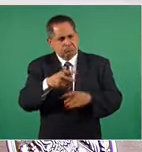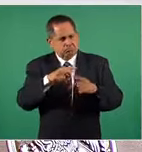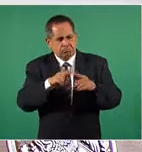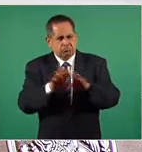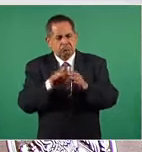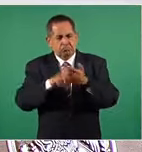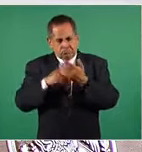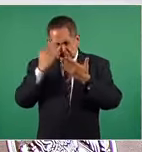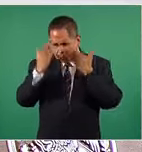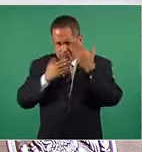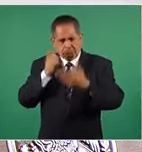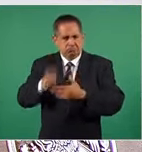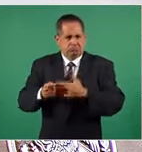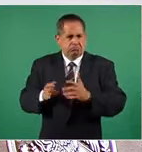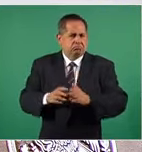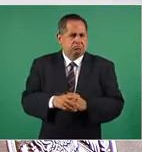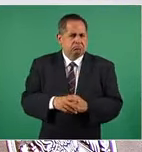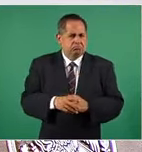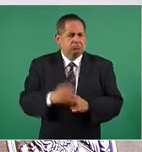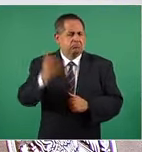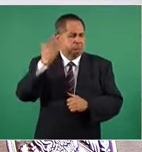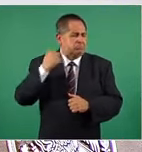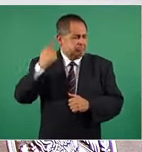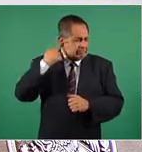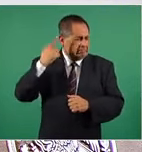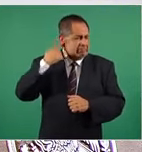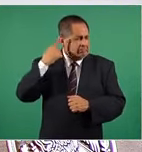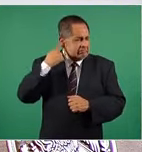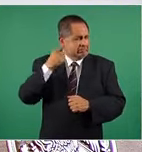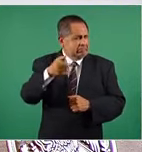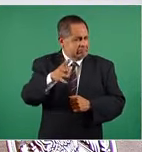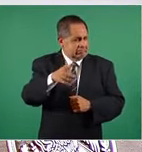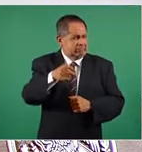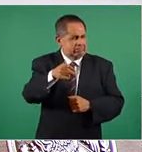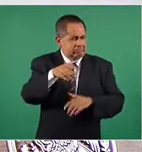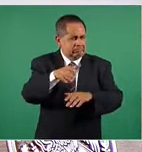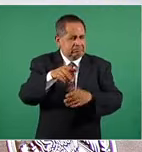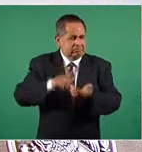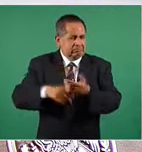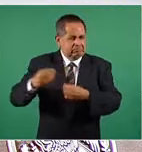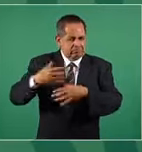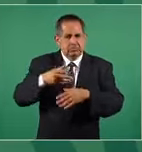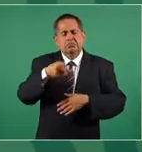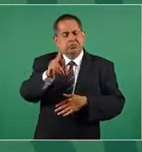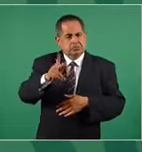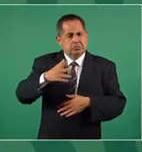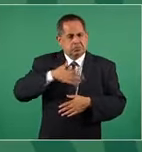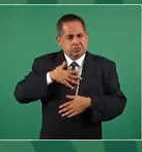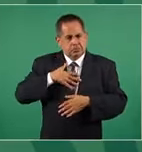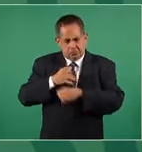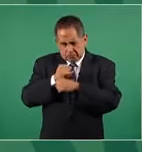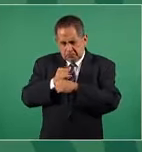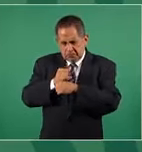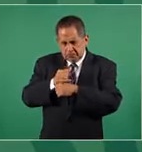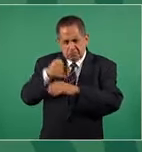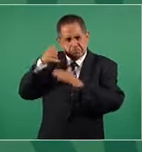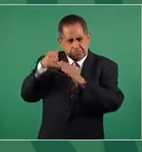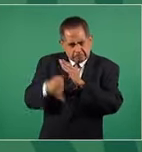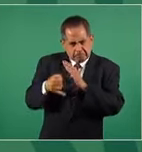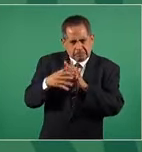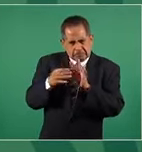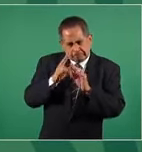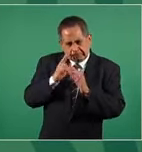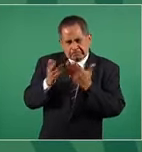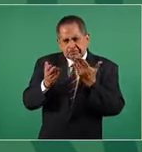asunto ya tenía información al respecto pero vamos a analizarlo a